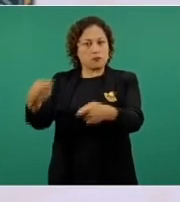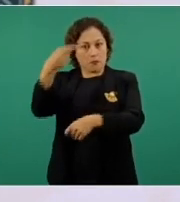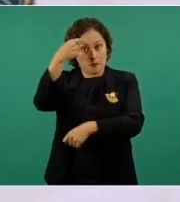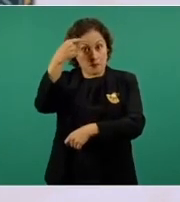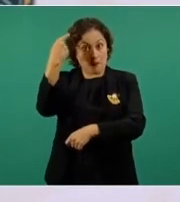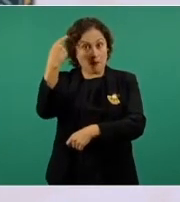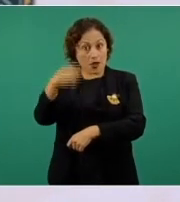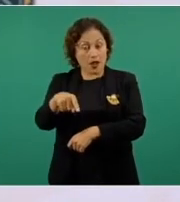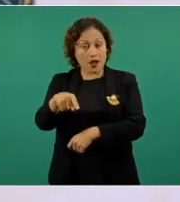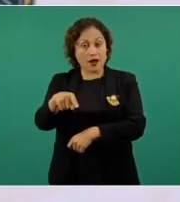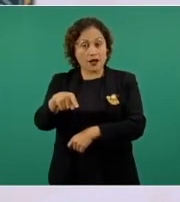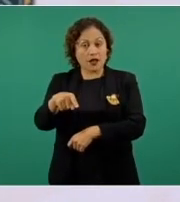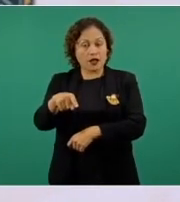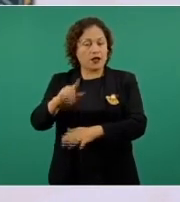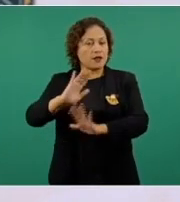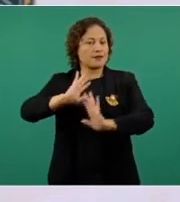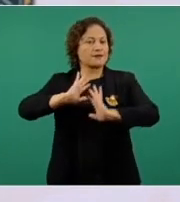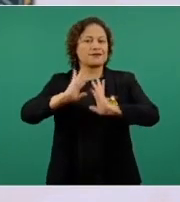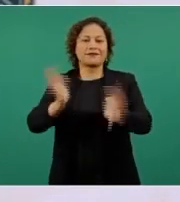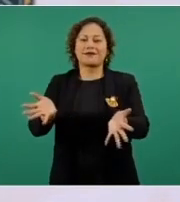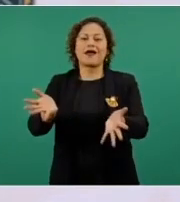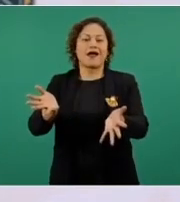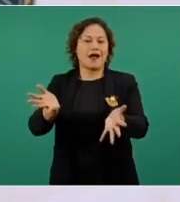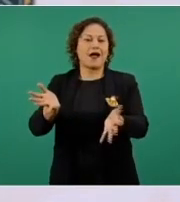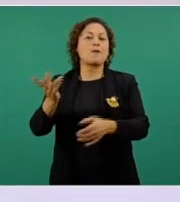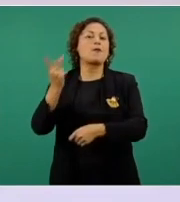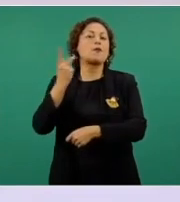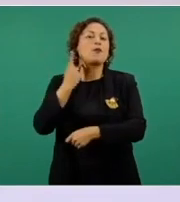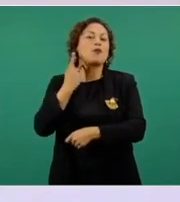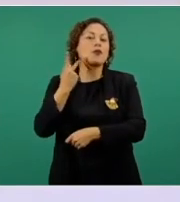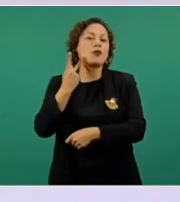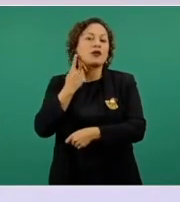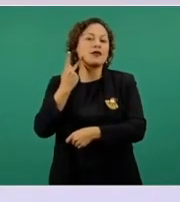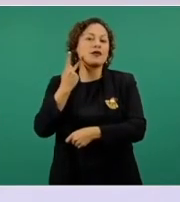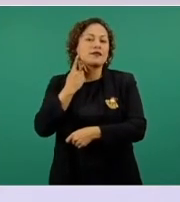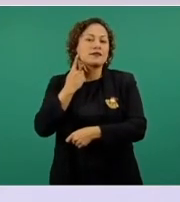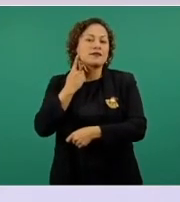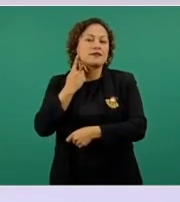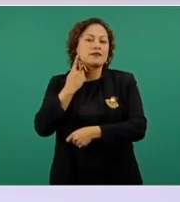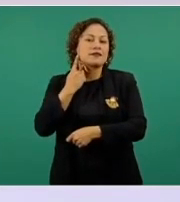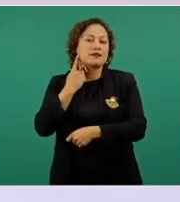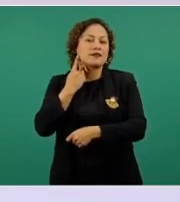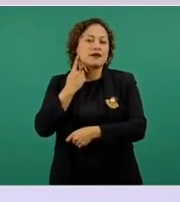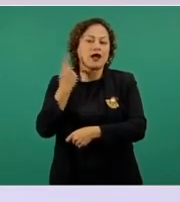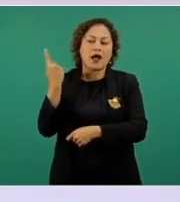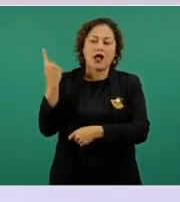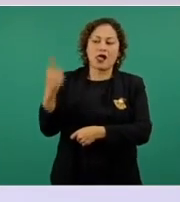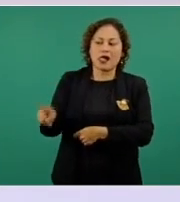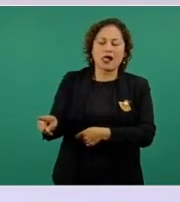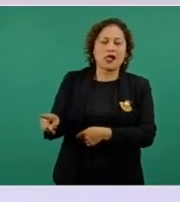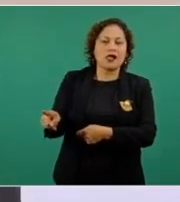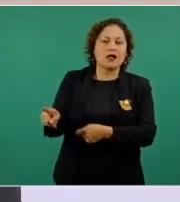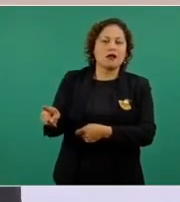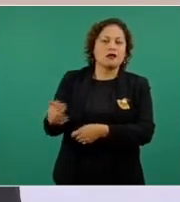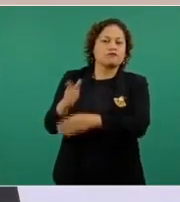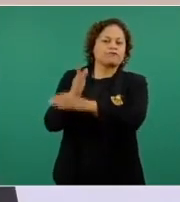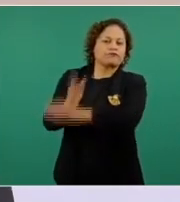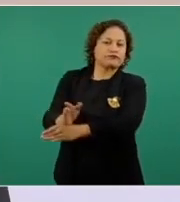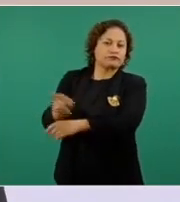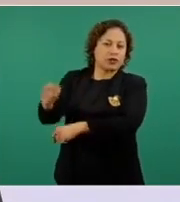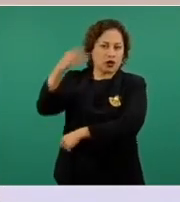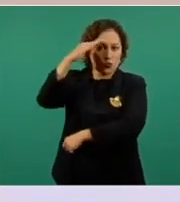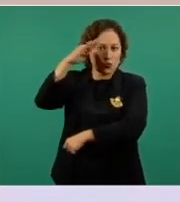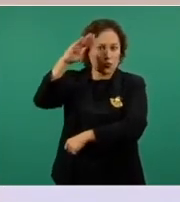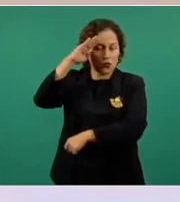para siempre a la política de agravios hacia Cuba.